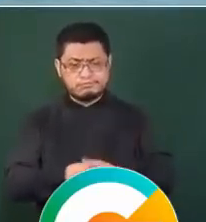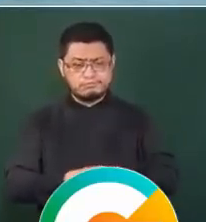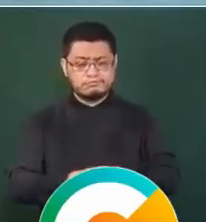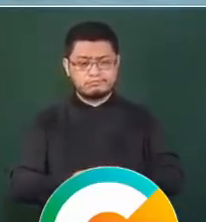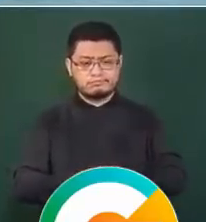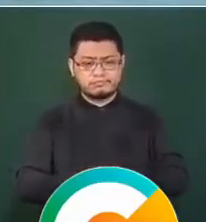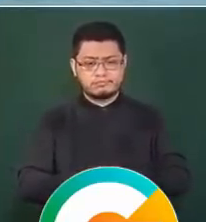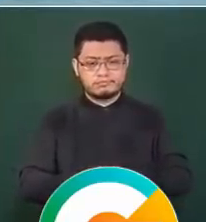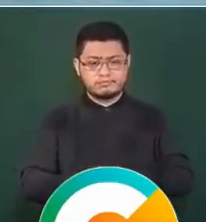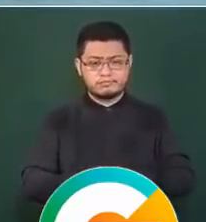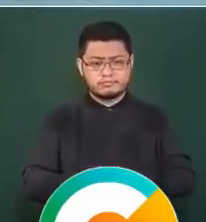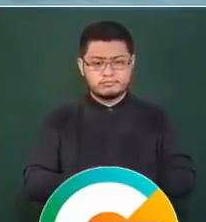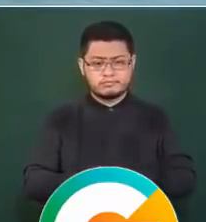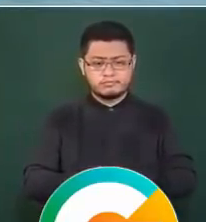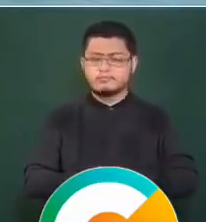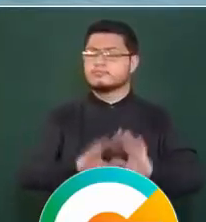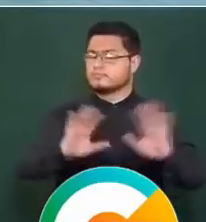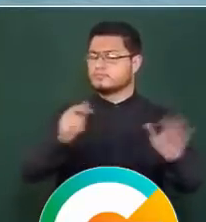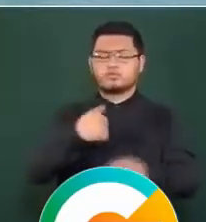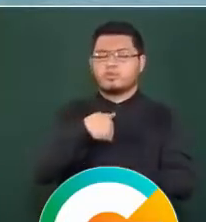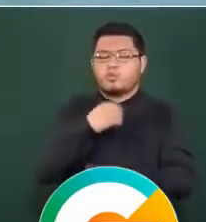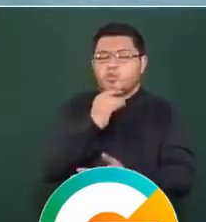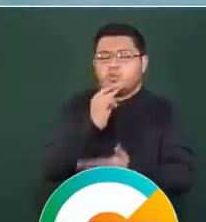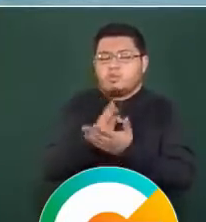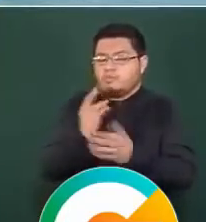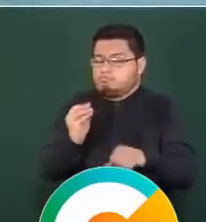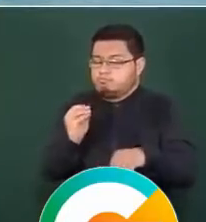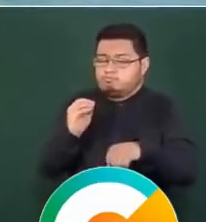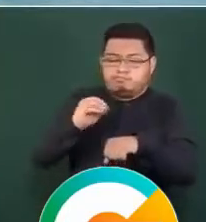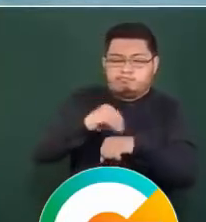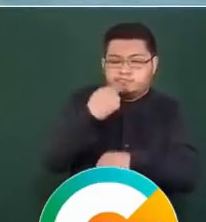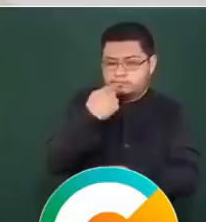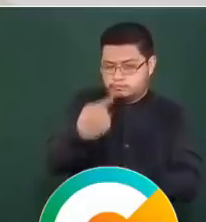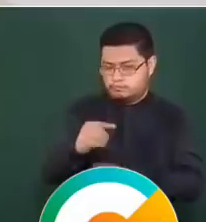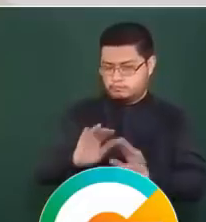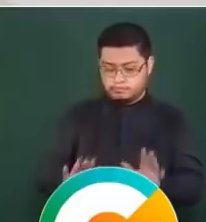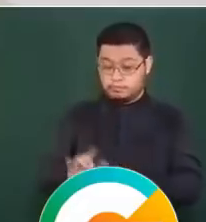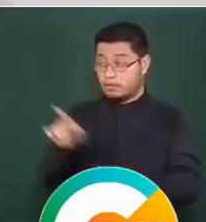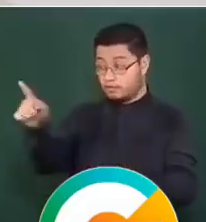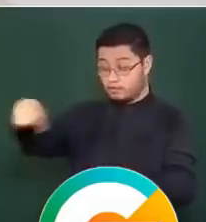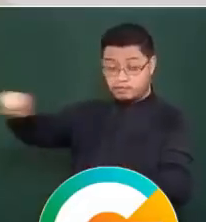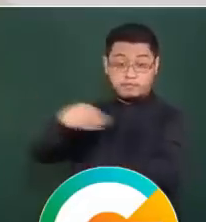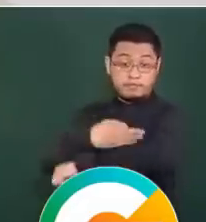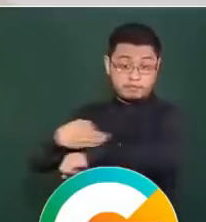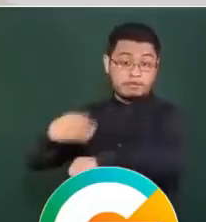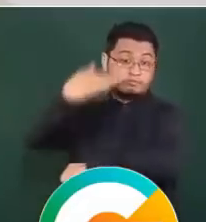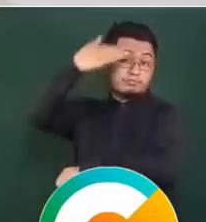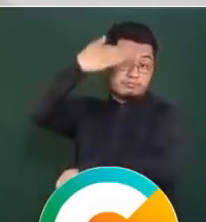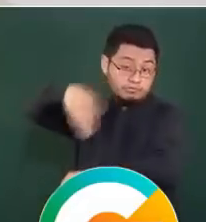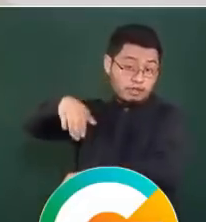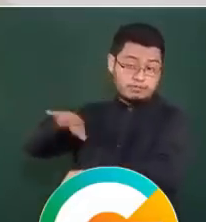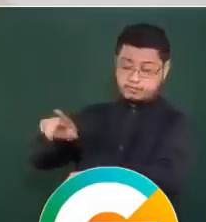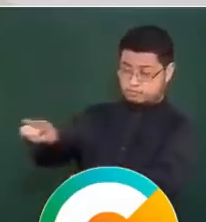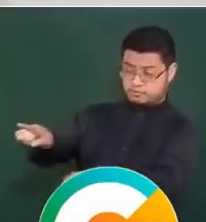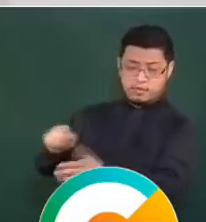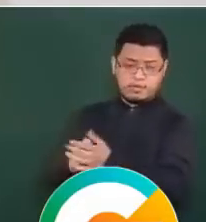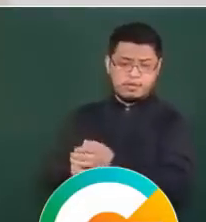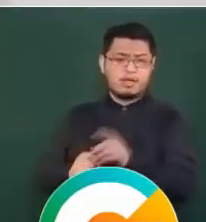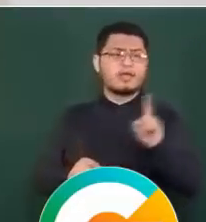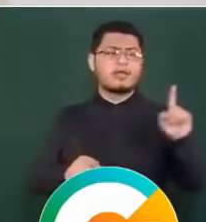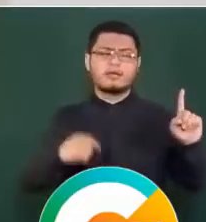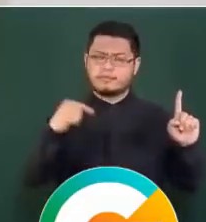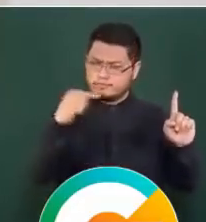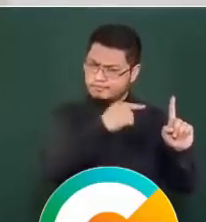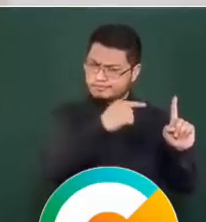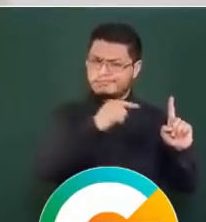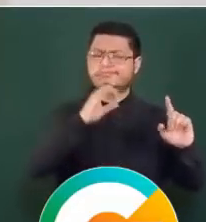Solamente agregar, porque la familia lo sabe, que él está tan comunicado que